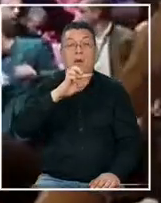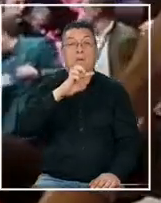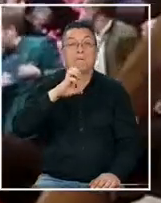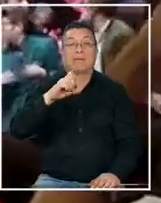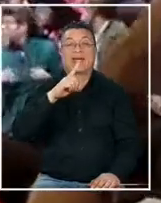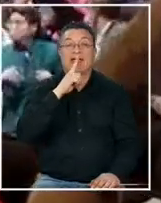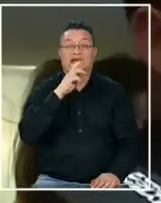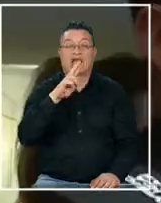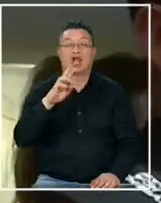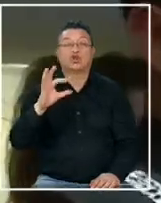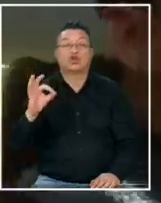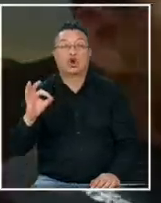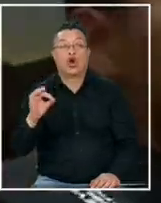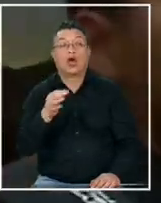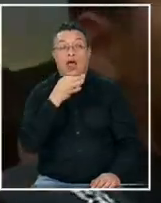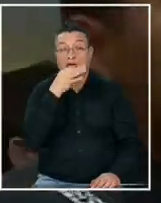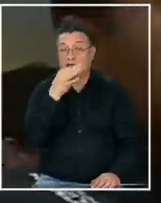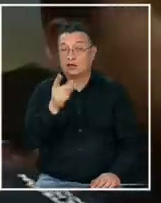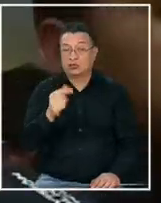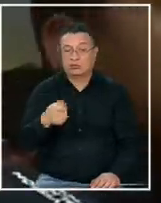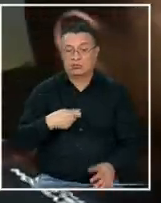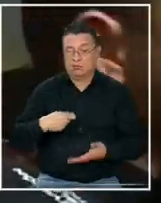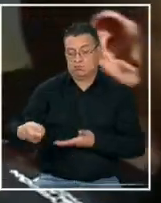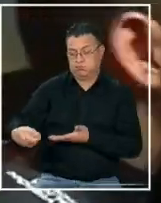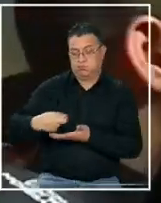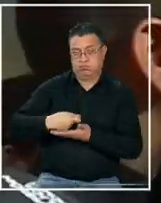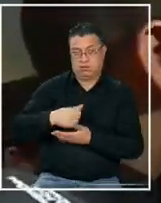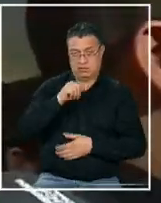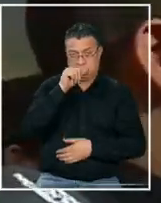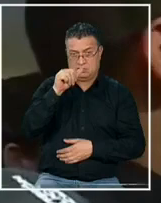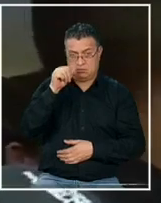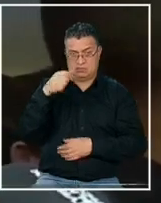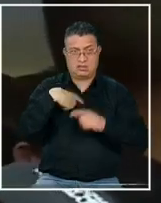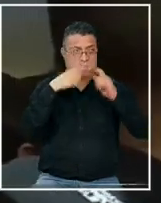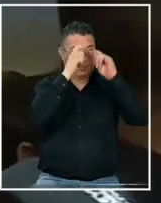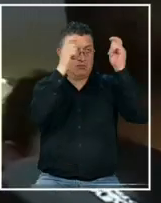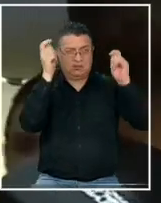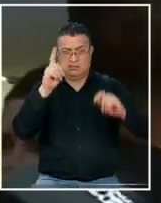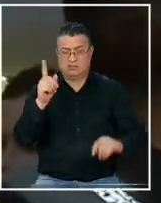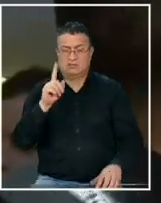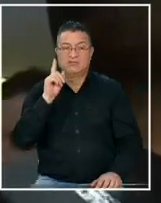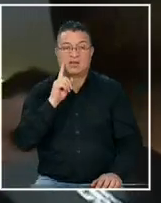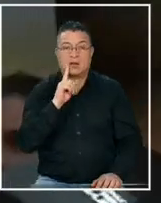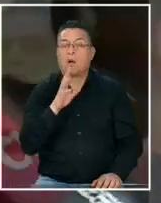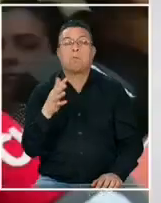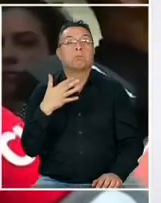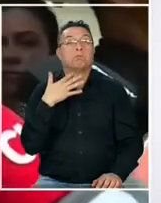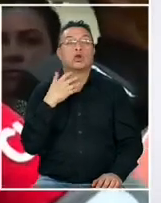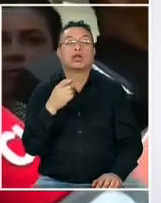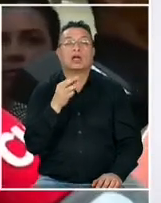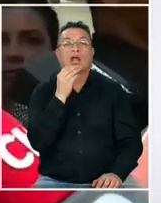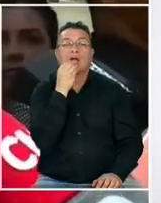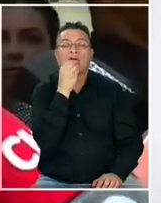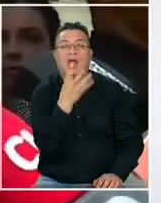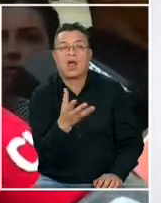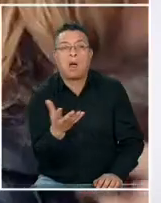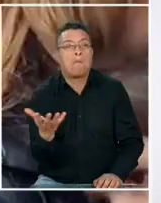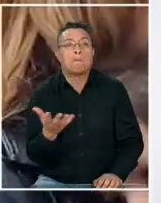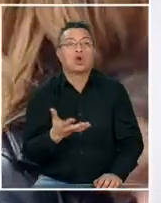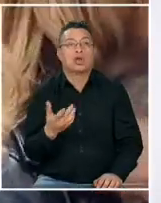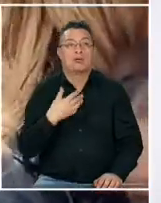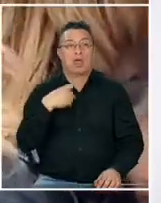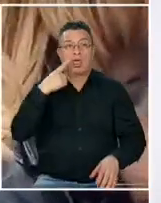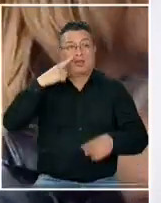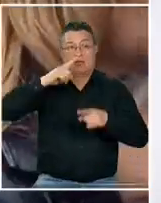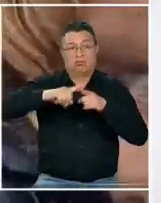aseguró que no ha recibido dinero del narcotráfico para su campaña porque Petro dice estas declaraciones que él no